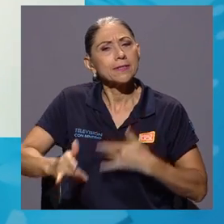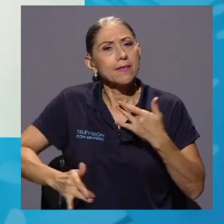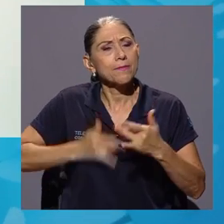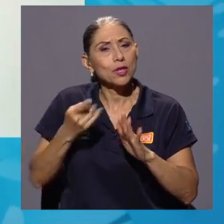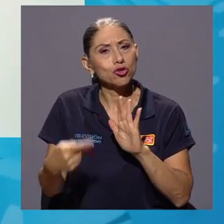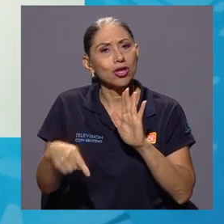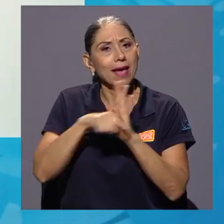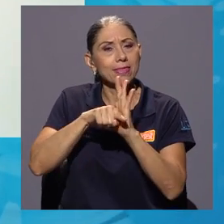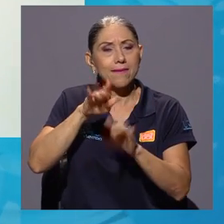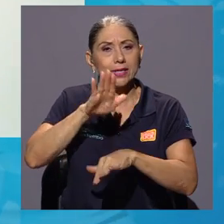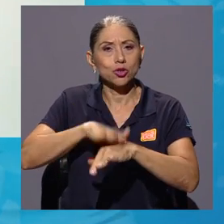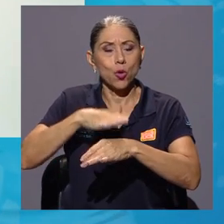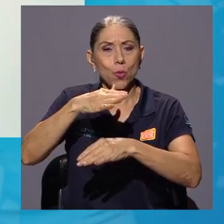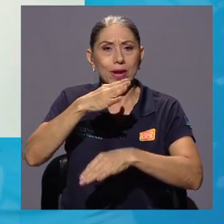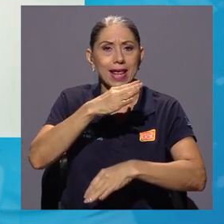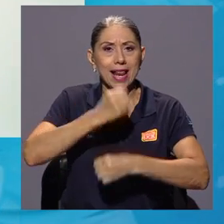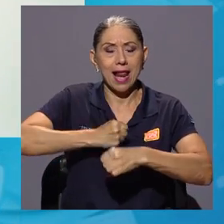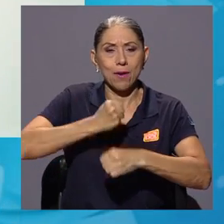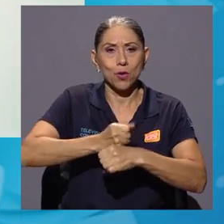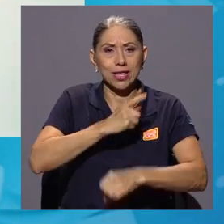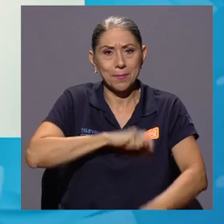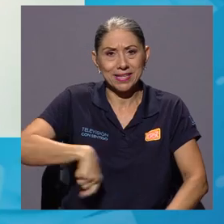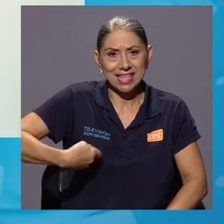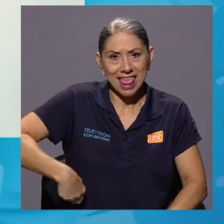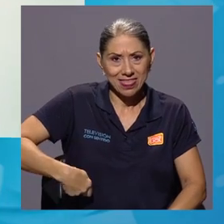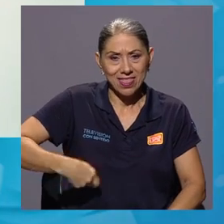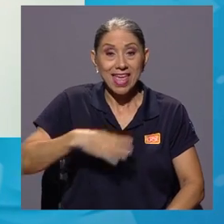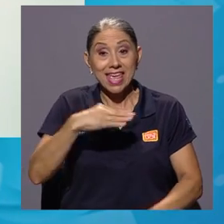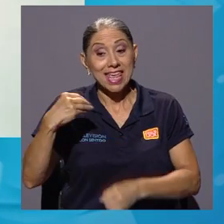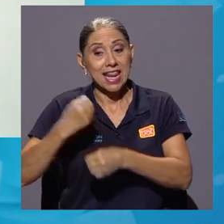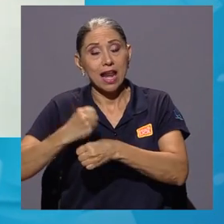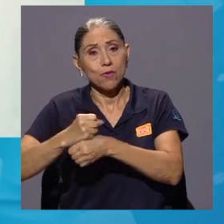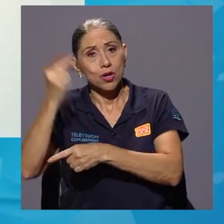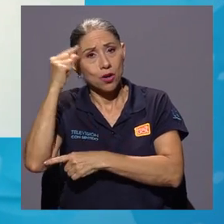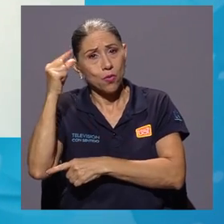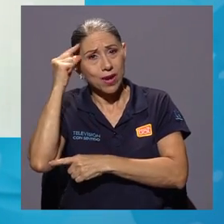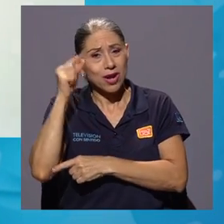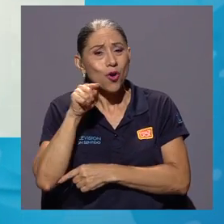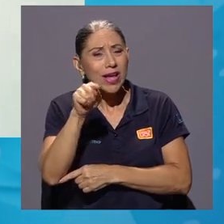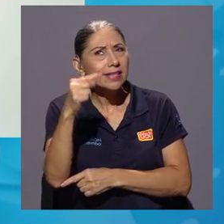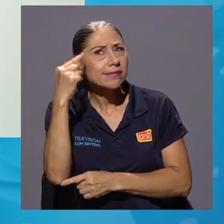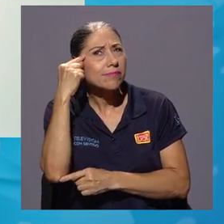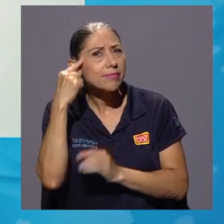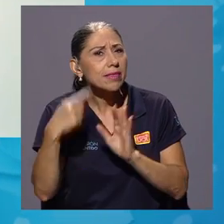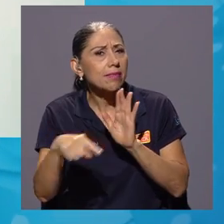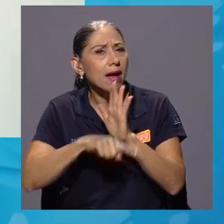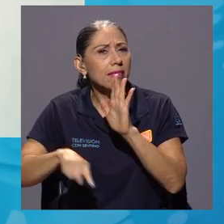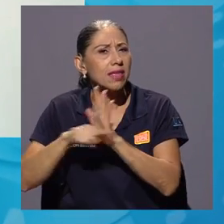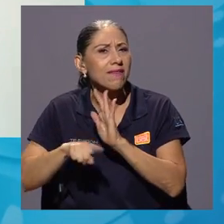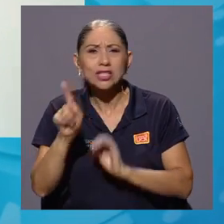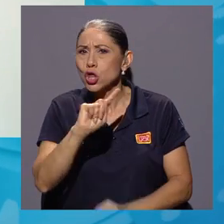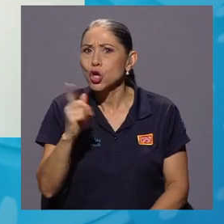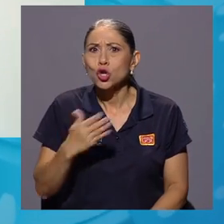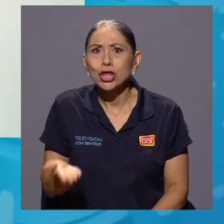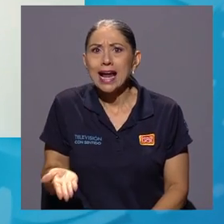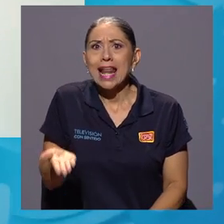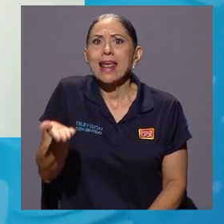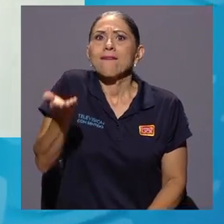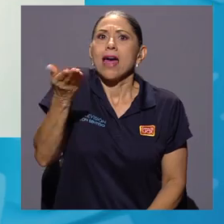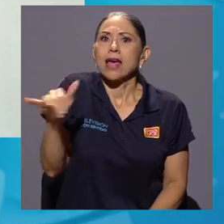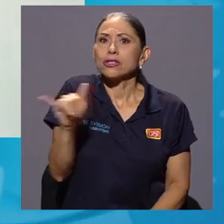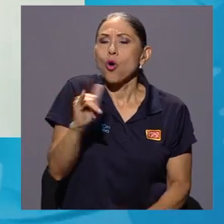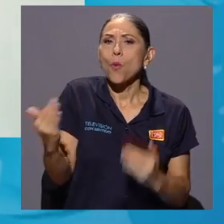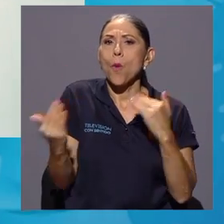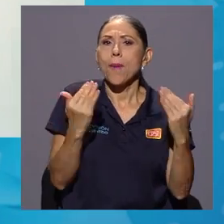esas opiniones negativas sobre la labor del presidente y del gobierno no son tan altas, no son tan